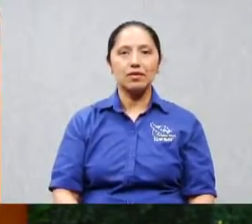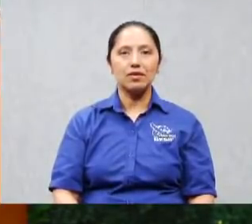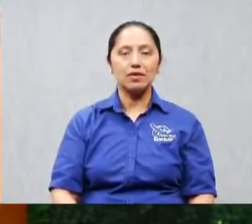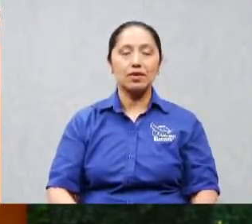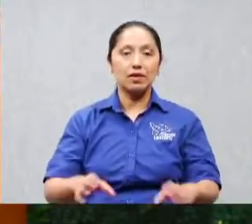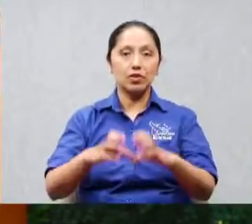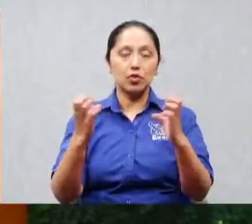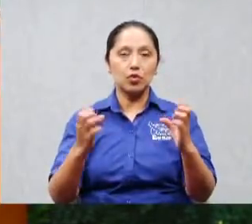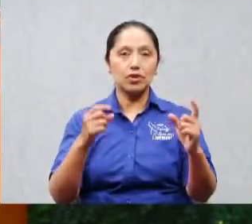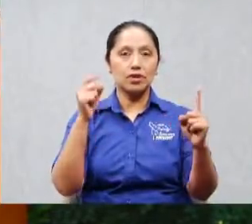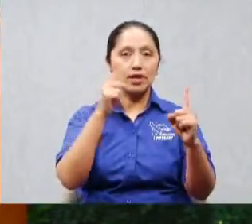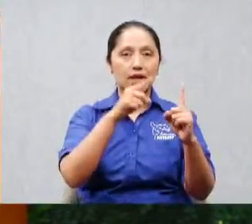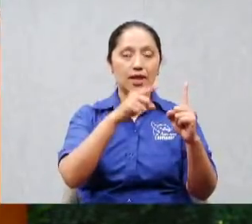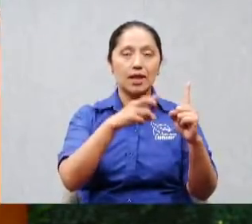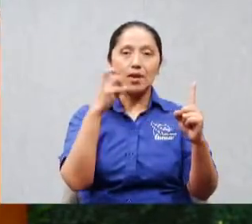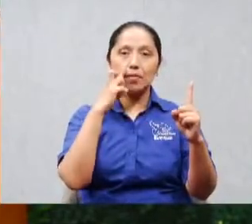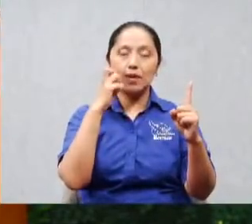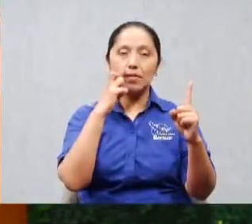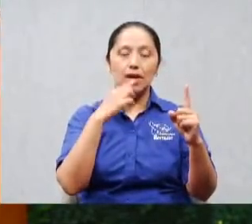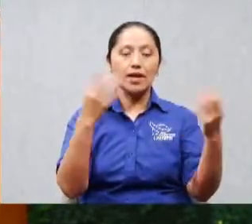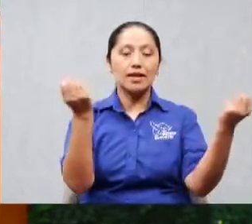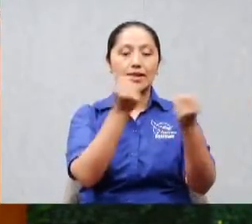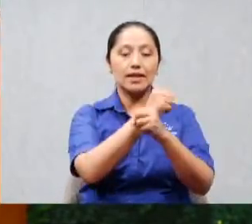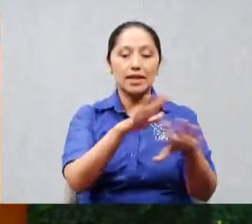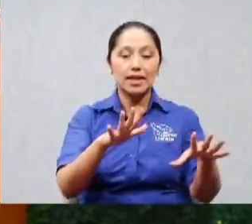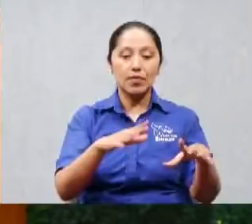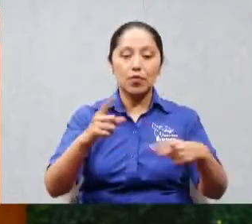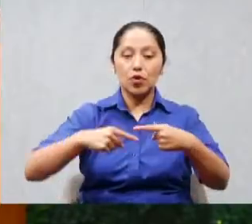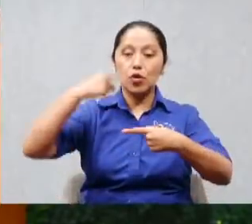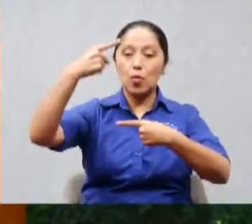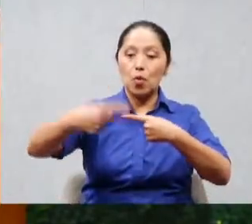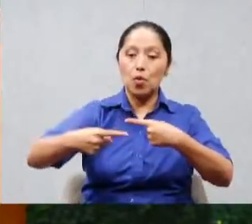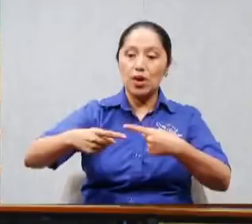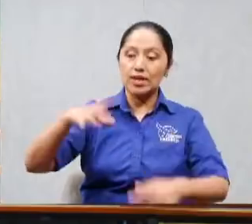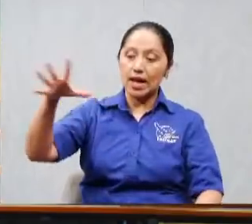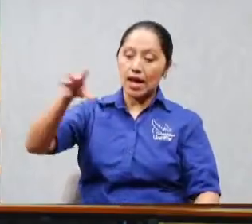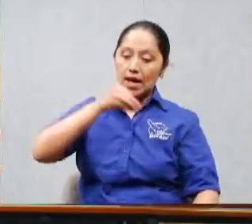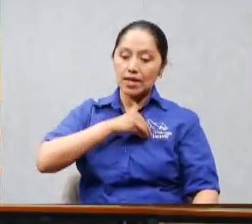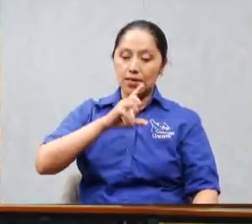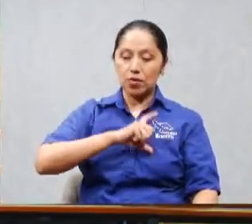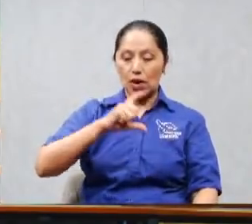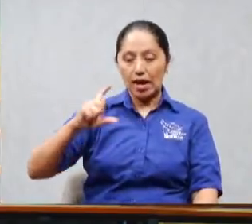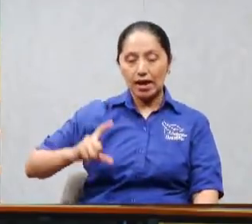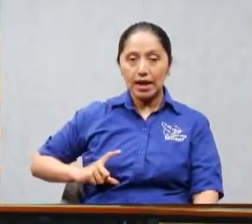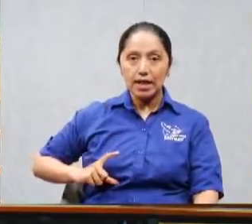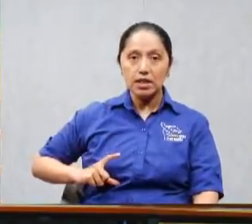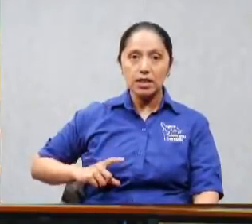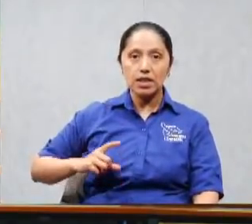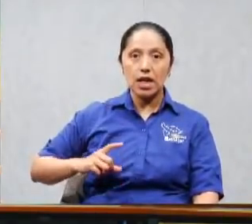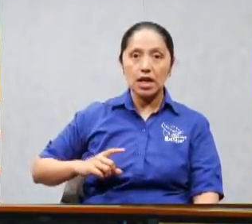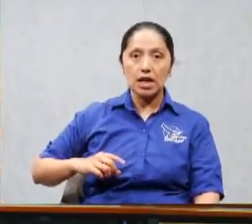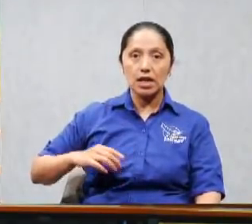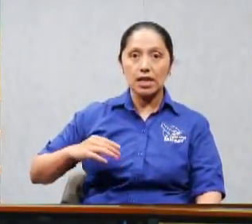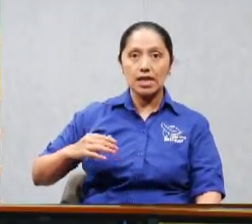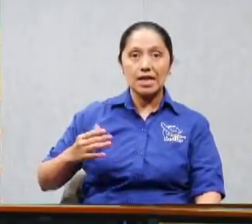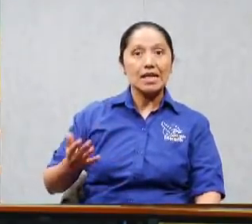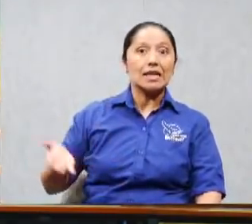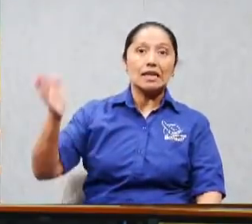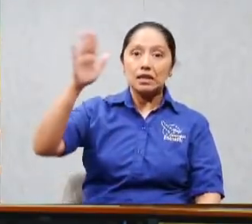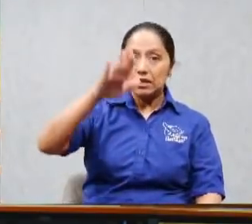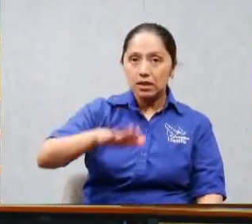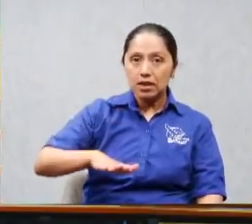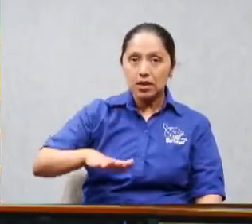derribaron se convirtió y luego partió con el señor yo si puedo decir que está con el señor tengo